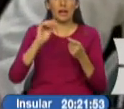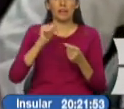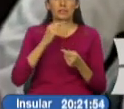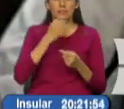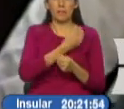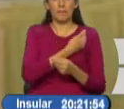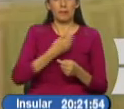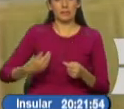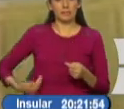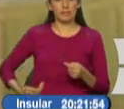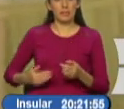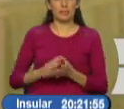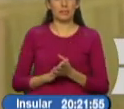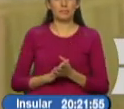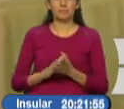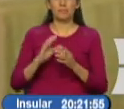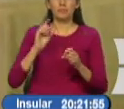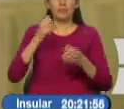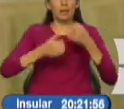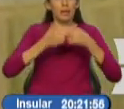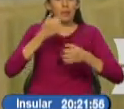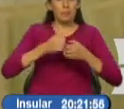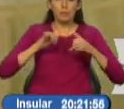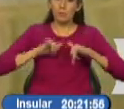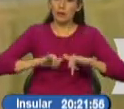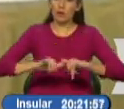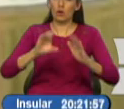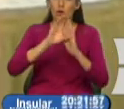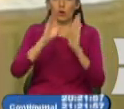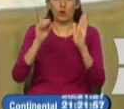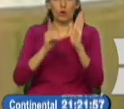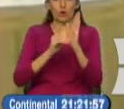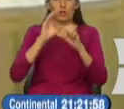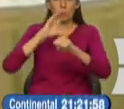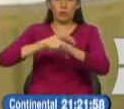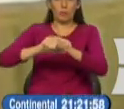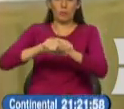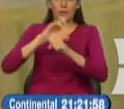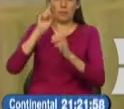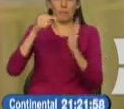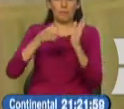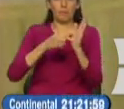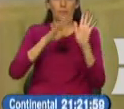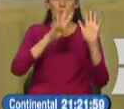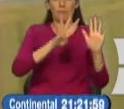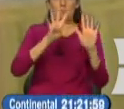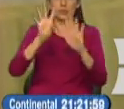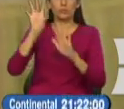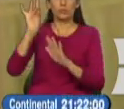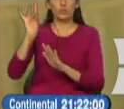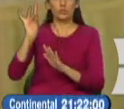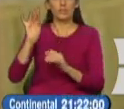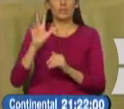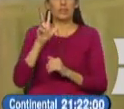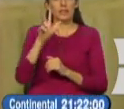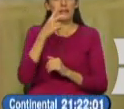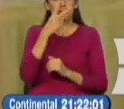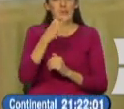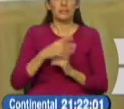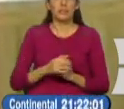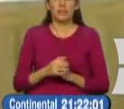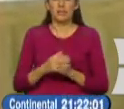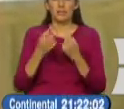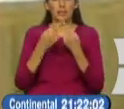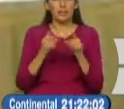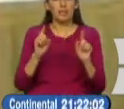imputados más. El caso fue llevado adelante con el Código Penal de 1983 en el cual el delito de peculado tiene prescripción a diferencia de los